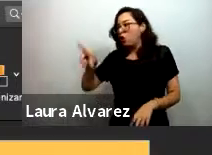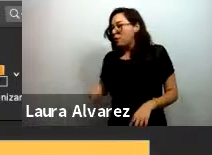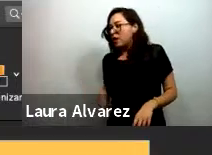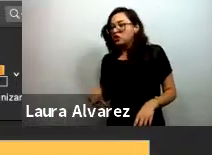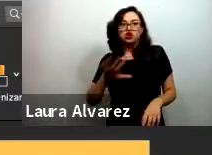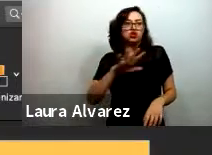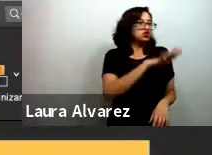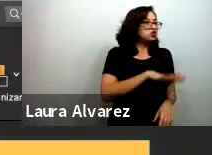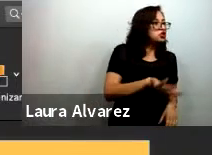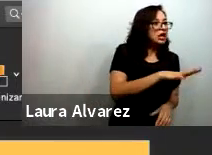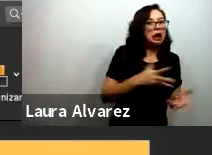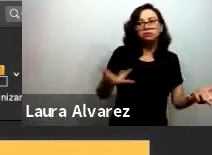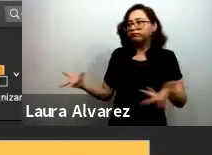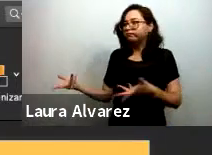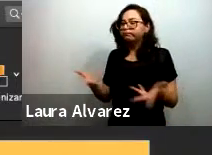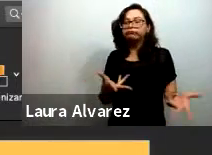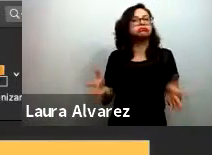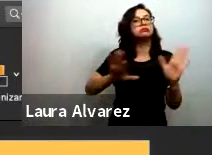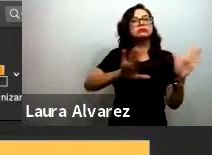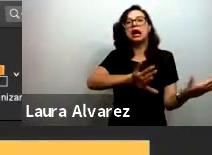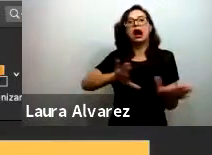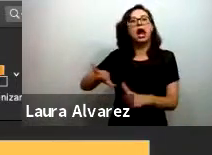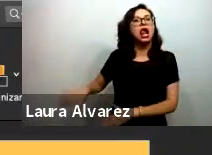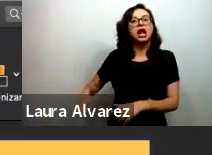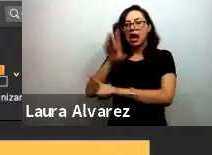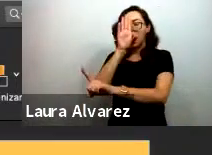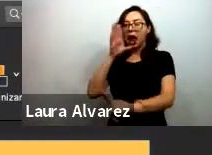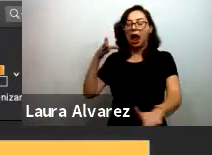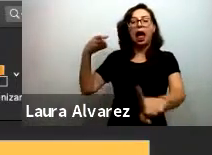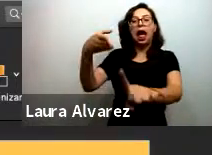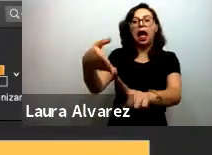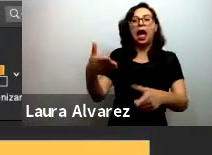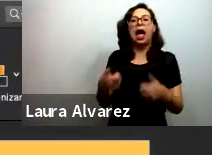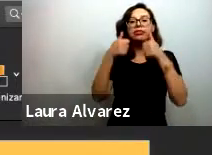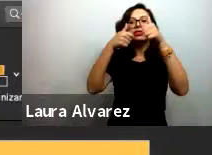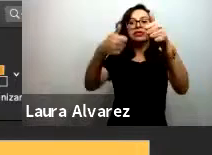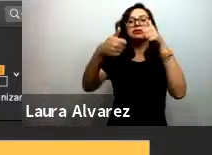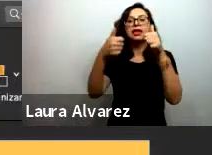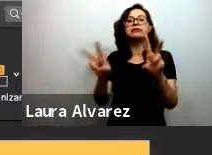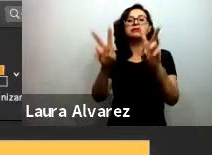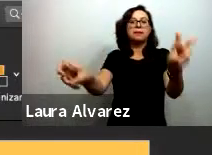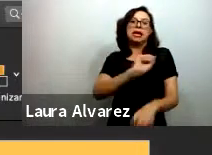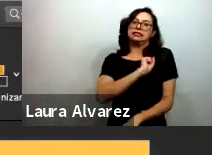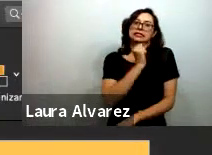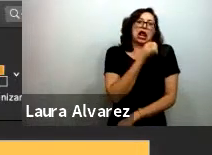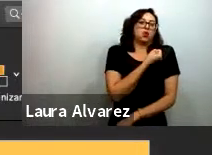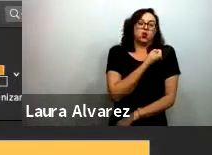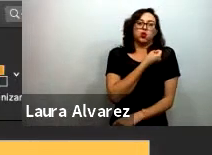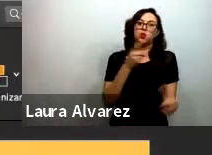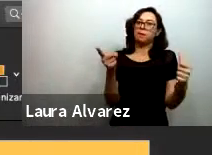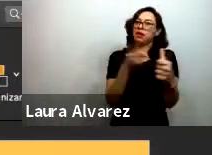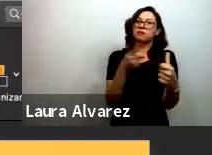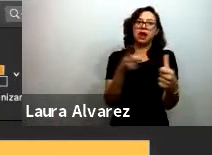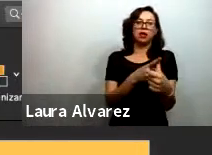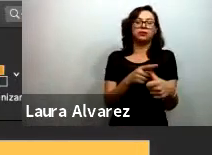que estaban como mucho más concentrados en un primer momento en las soluciones de carácter sanitario o de salud